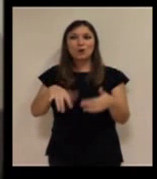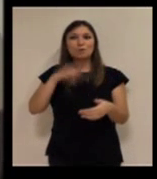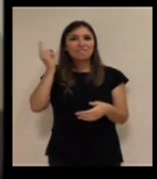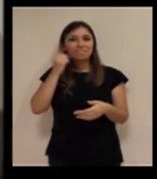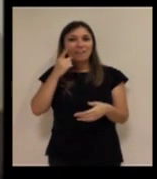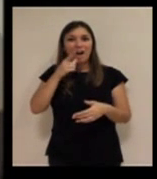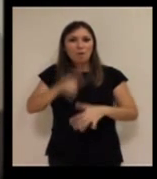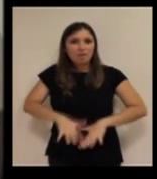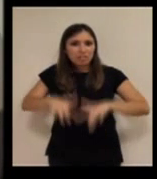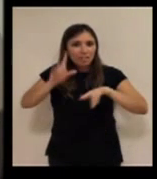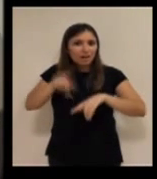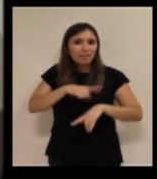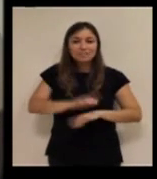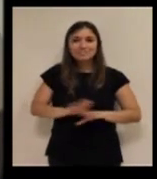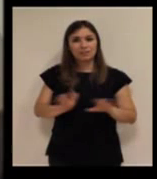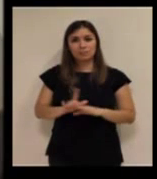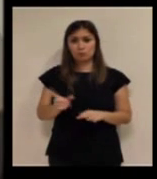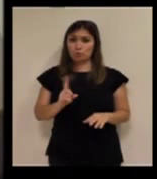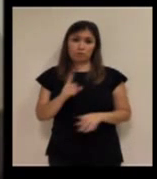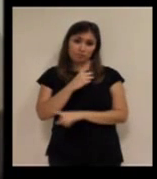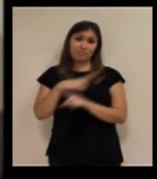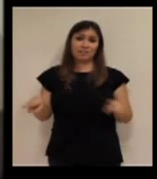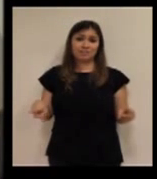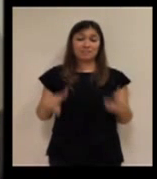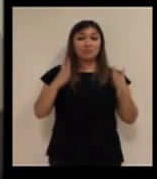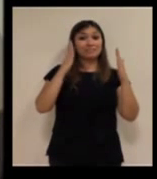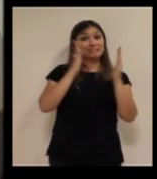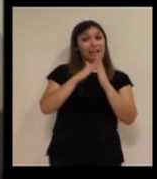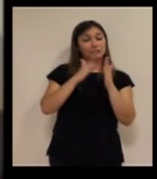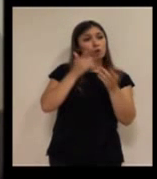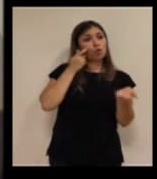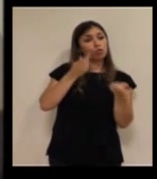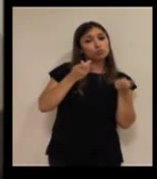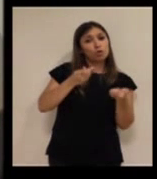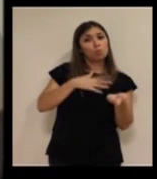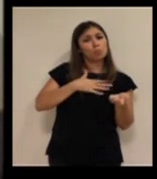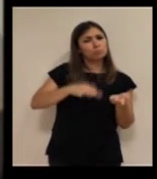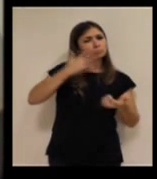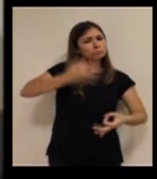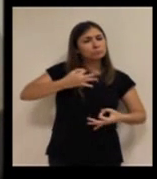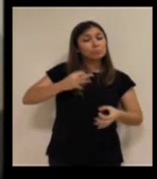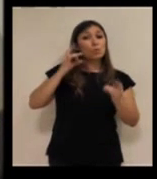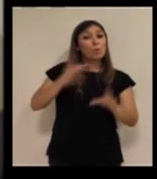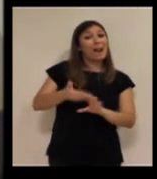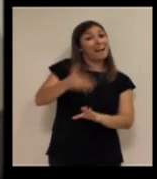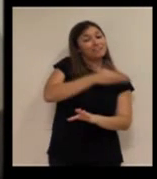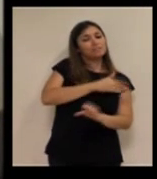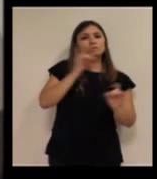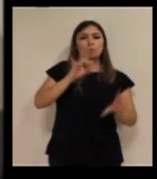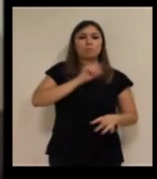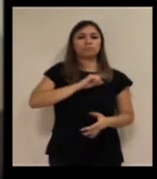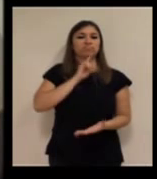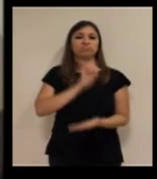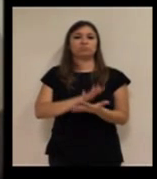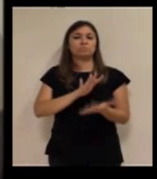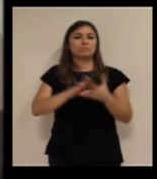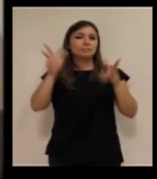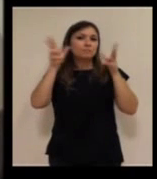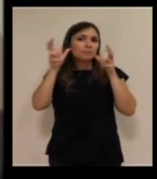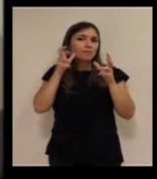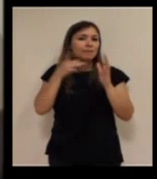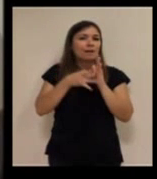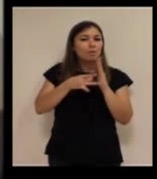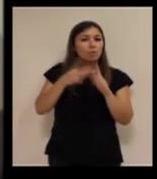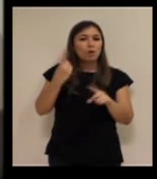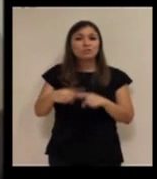aguas. Luego en casa tienes que tener el mismo control y la misma seguridad y las mismas posibilidades que tenías antes, la misma calidad de audio, la misma